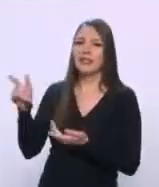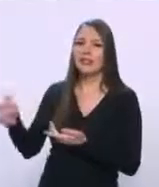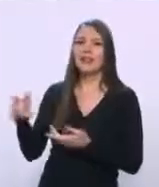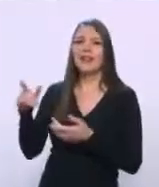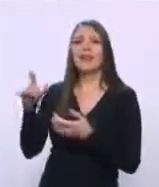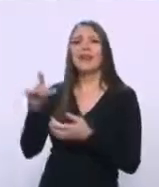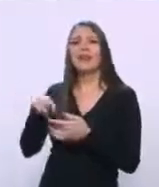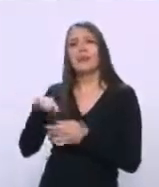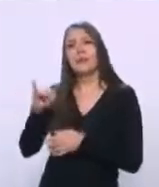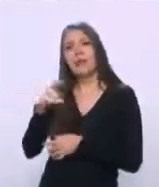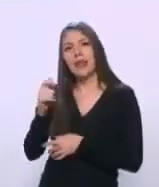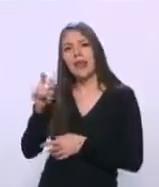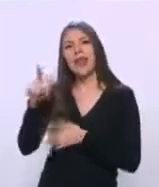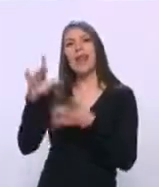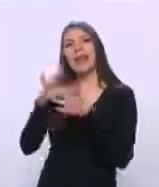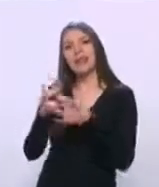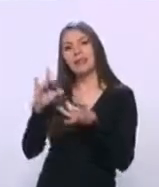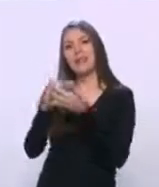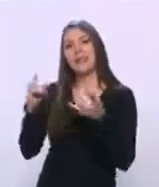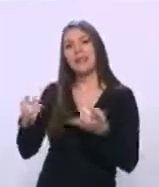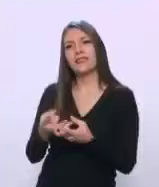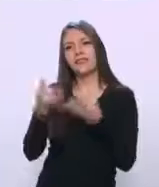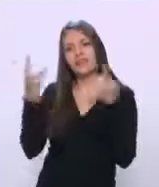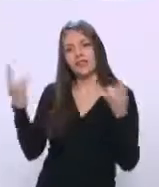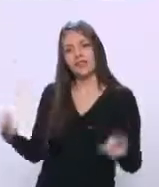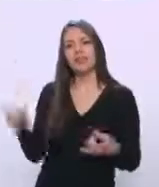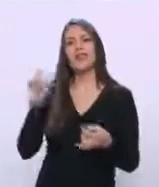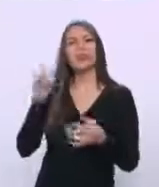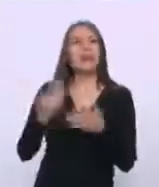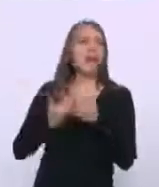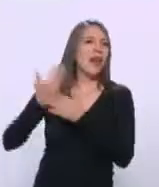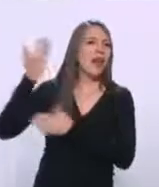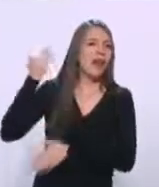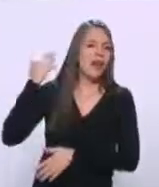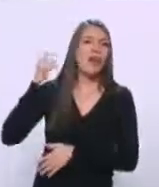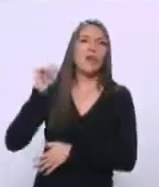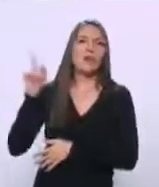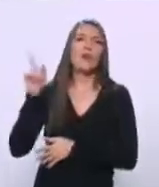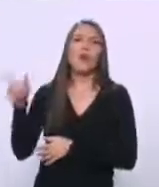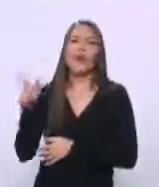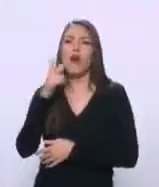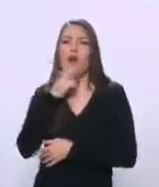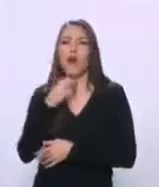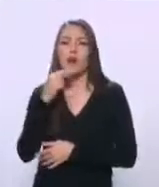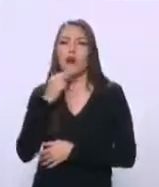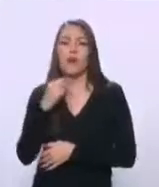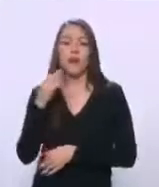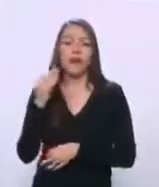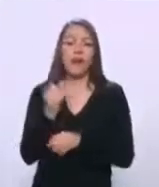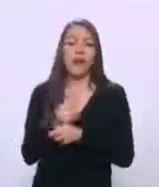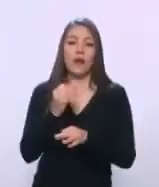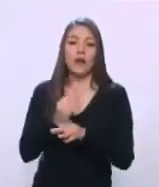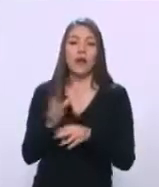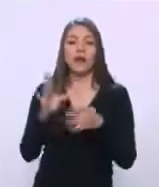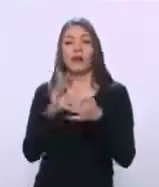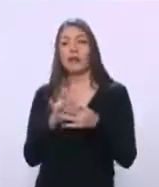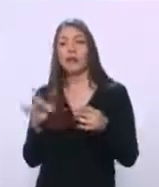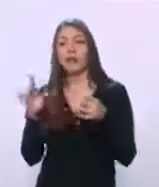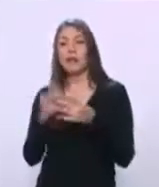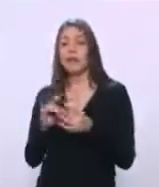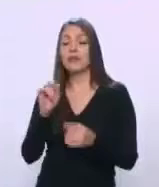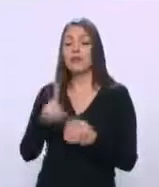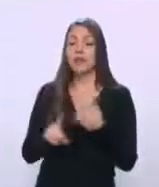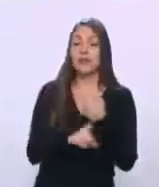recordarla en un momento pues muy oportuno justamente en donde esta persona encabeza un desplegado